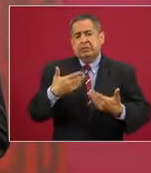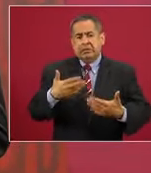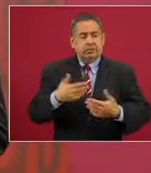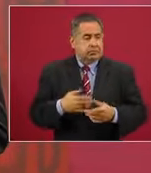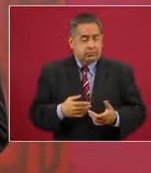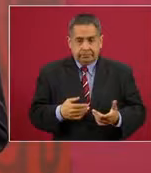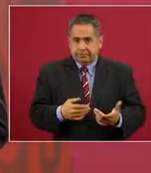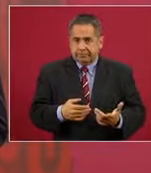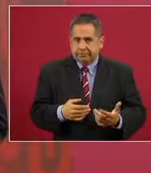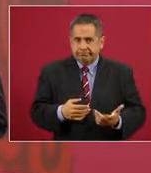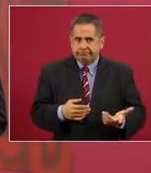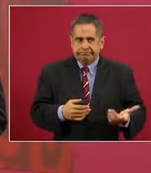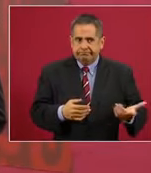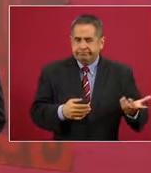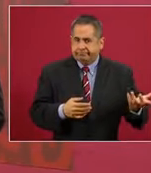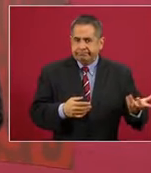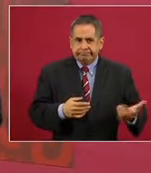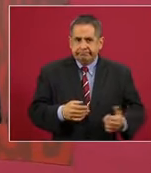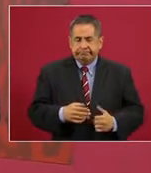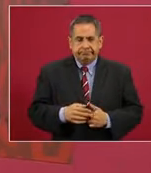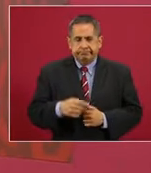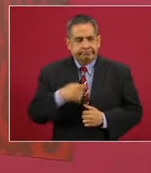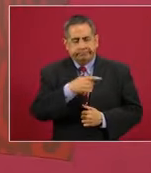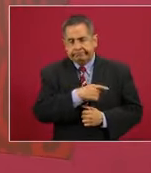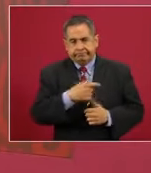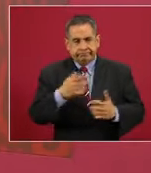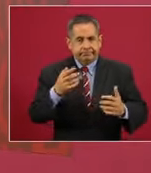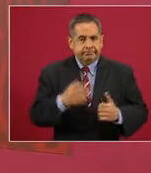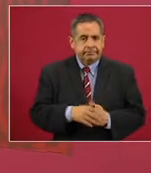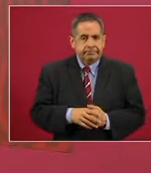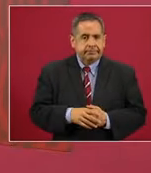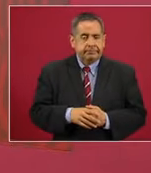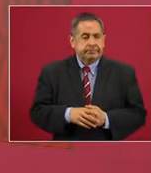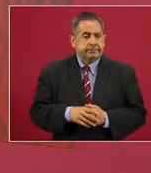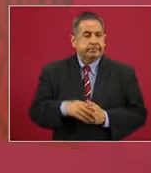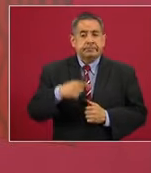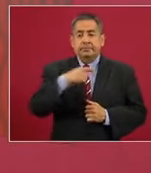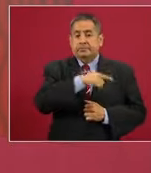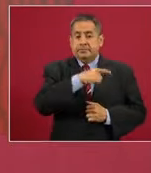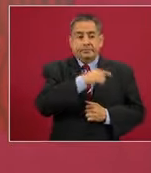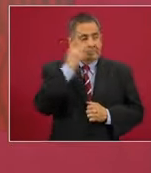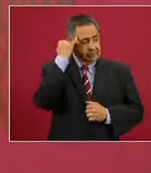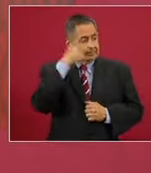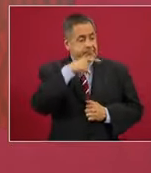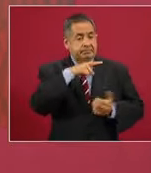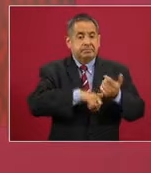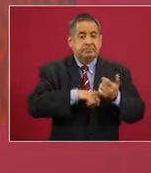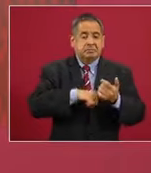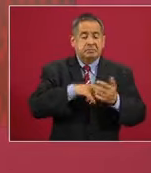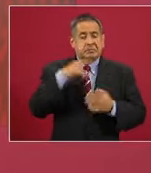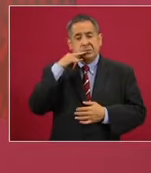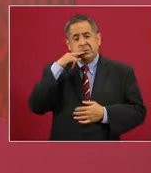y tiene como fundamento la hipocresía.